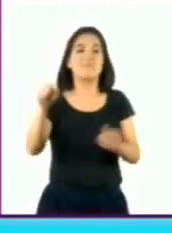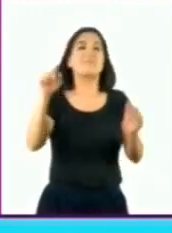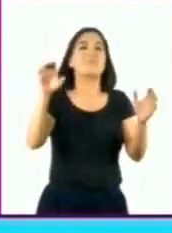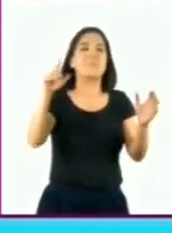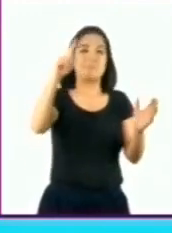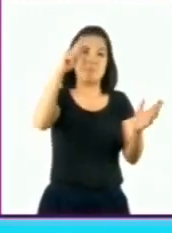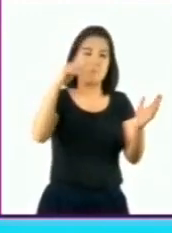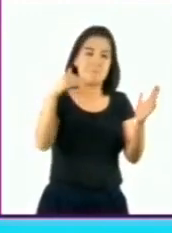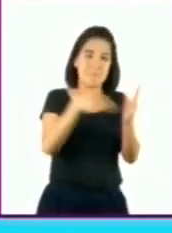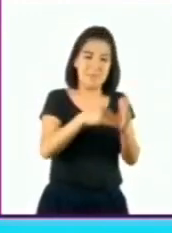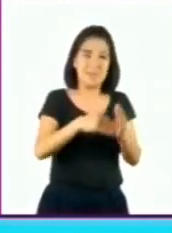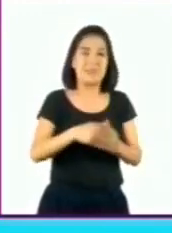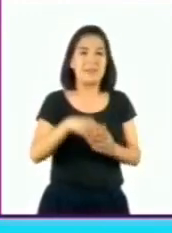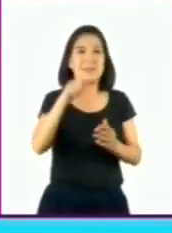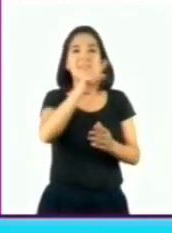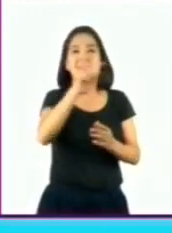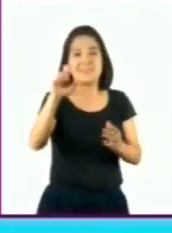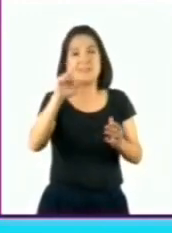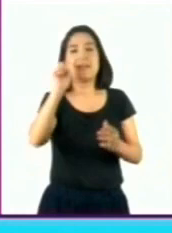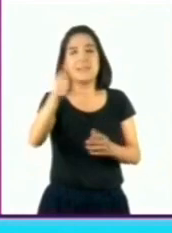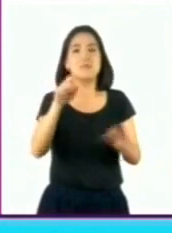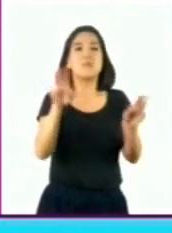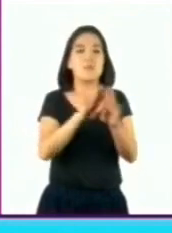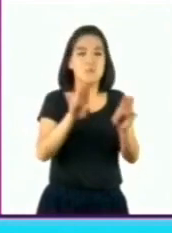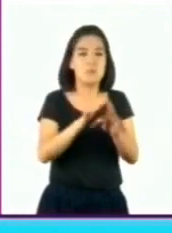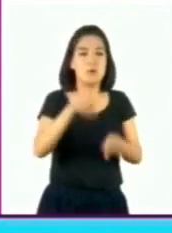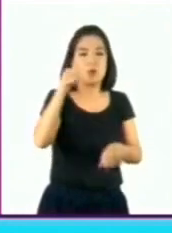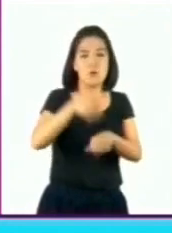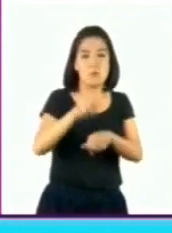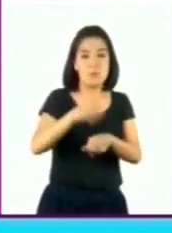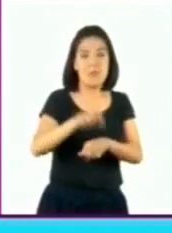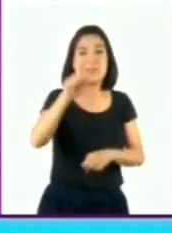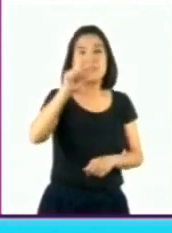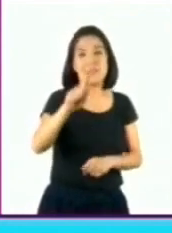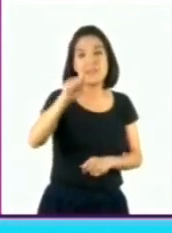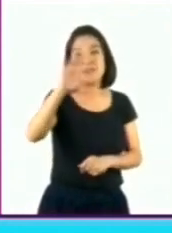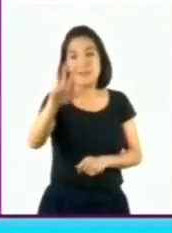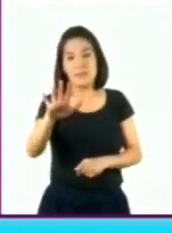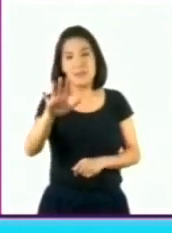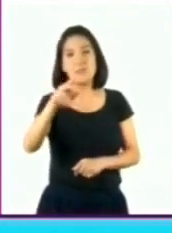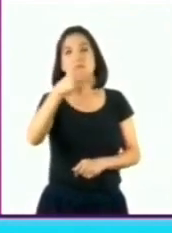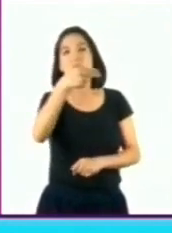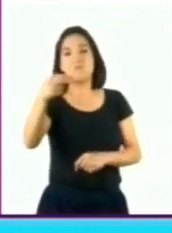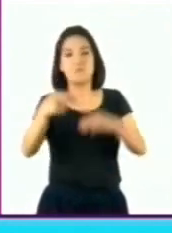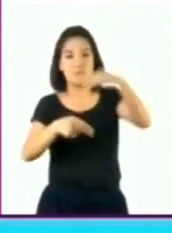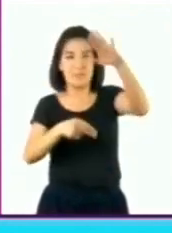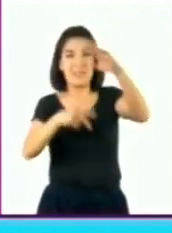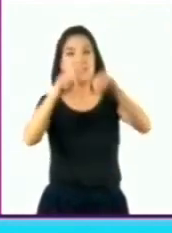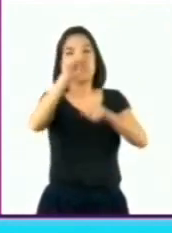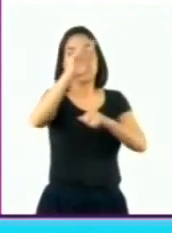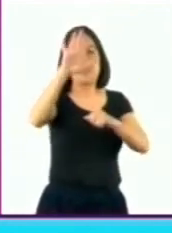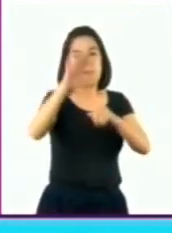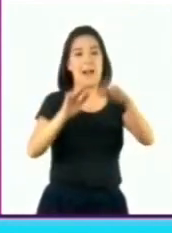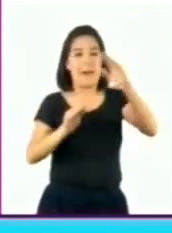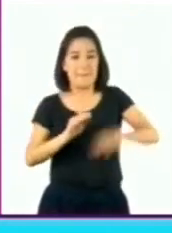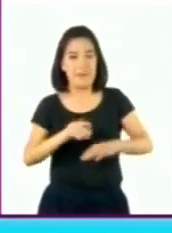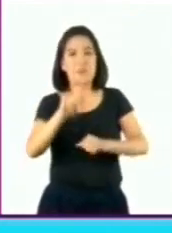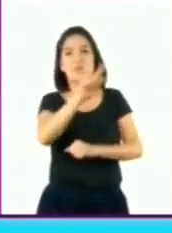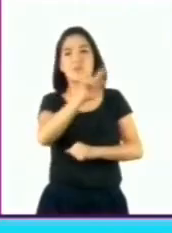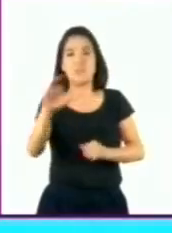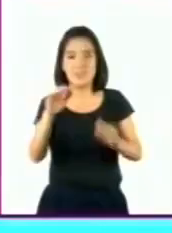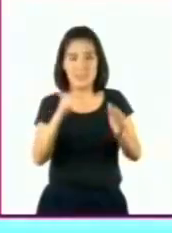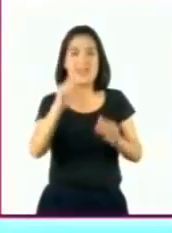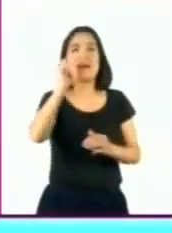clave para escribir en el numerador el 75 y en el denominador el 100. Así, 3